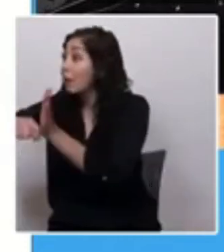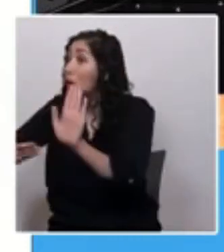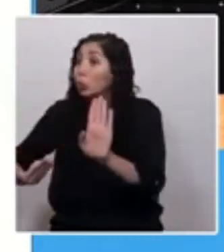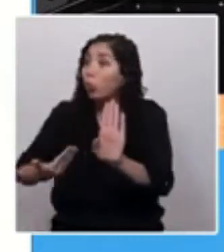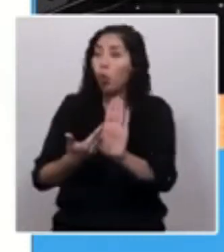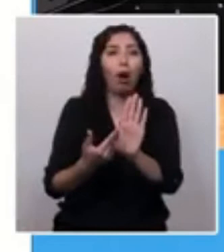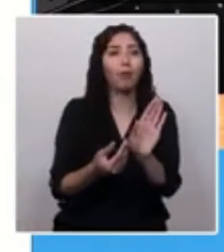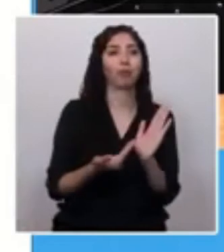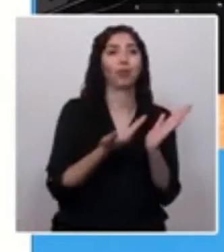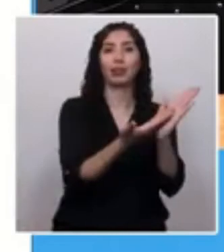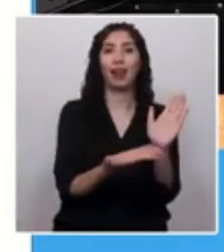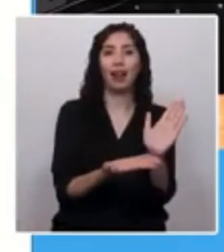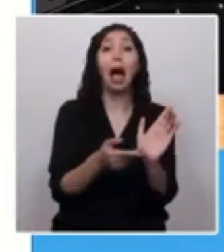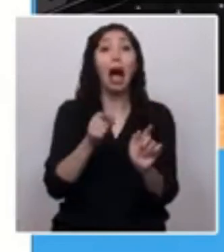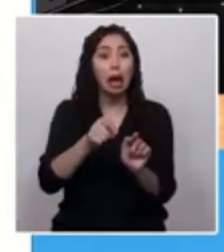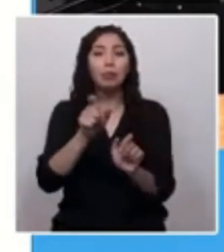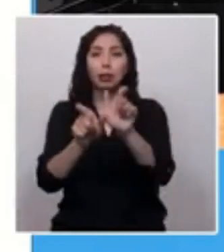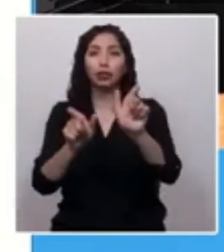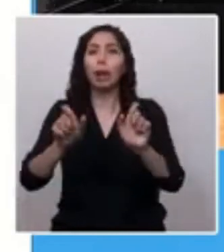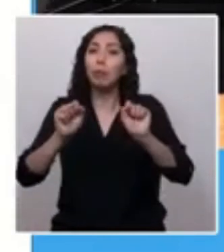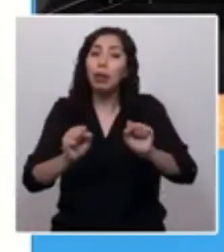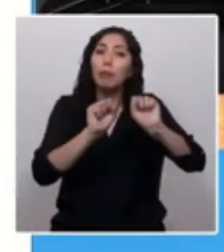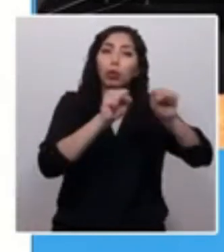o rechazar el veto. La siguiente, por favor.